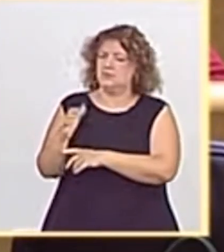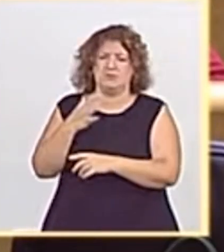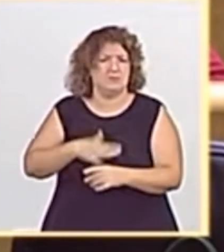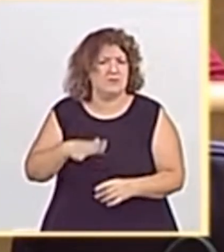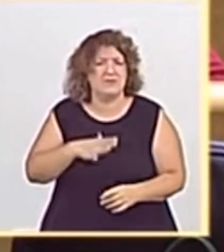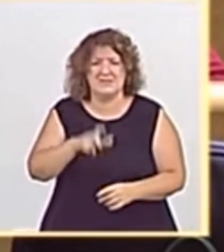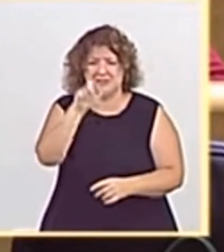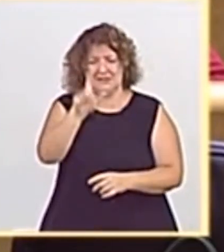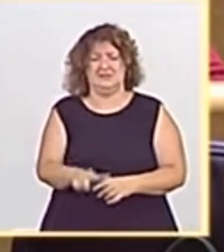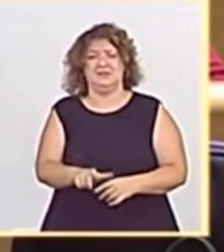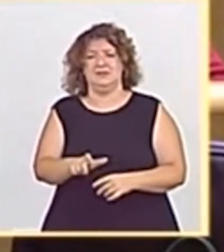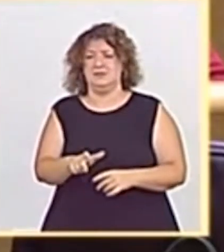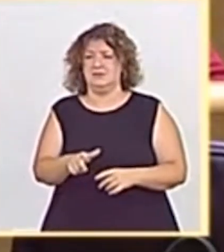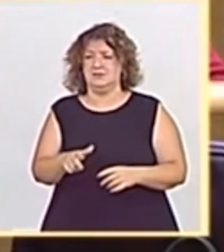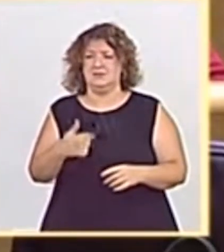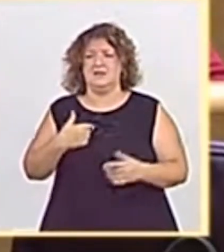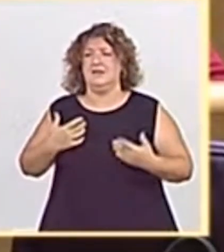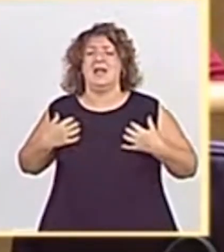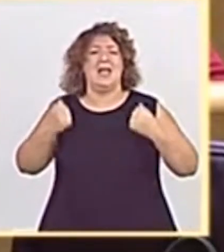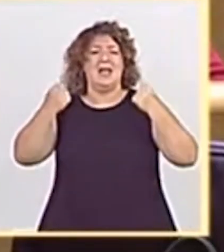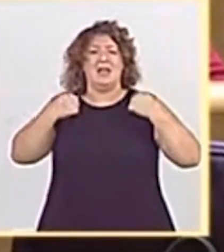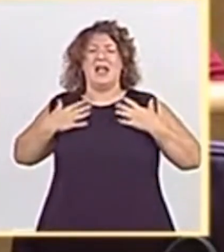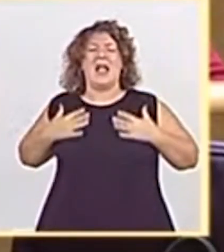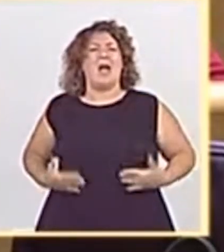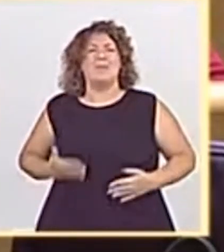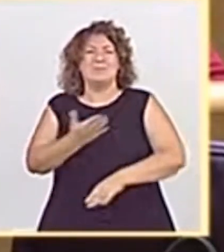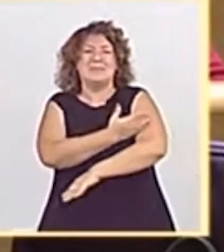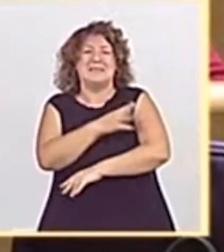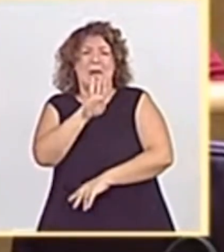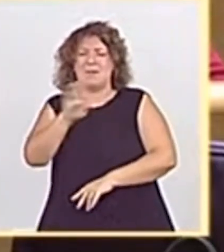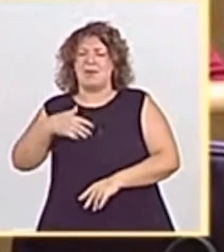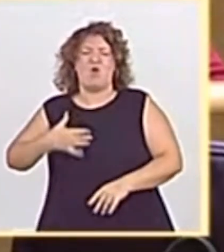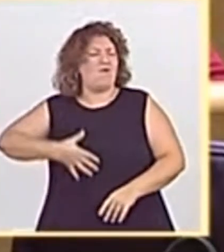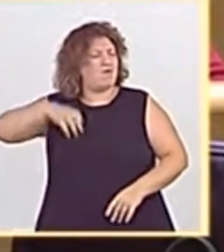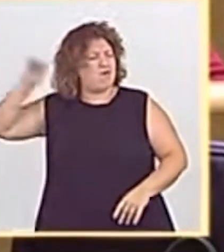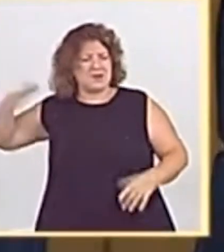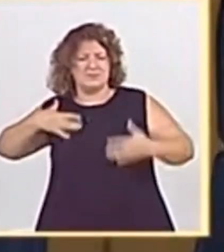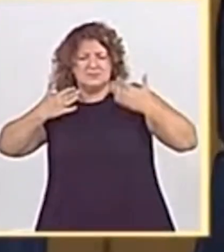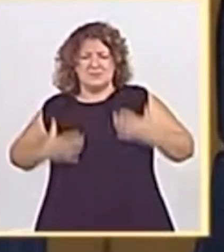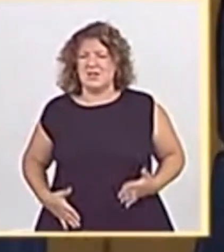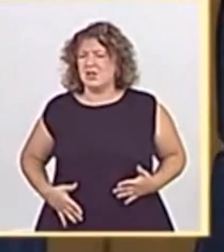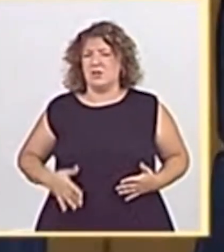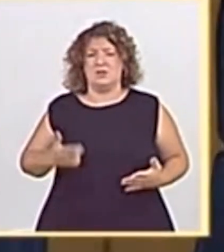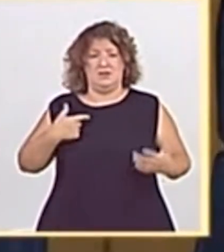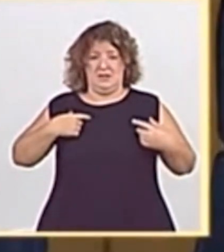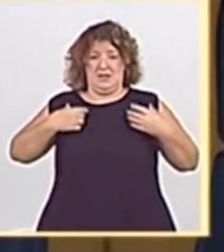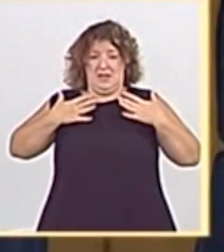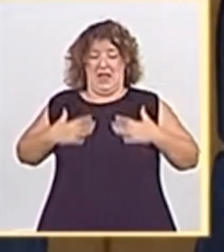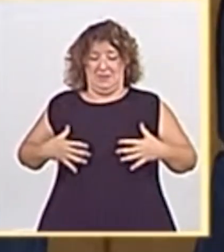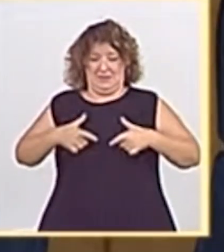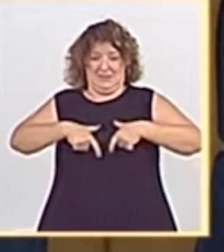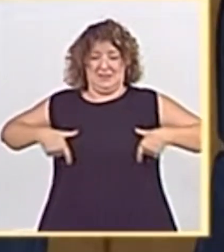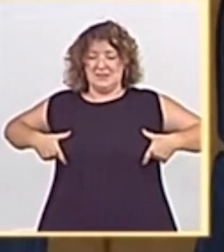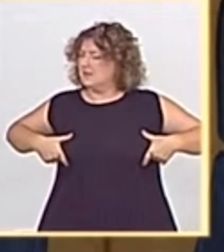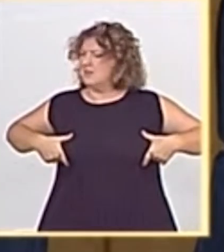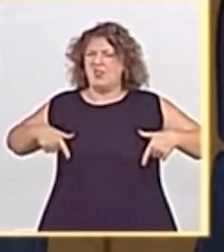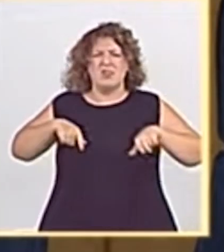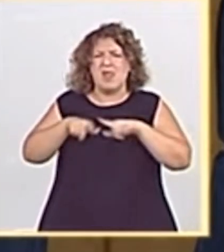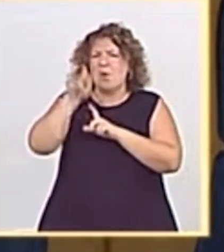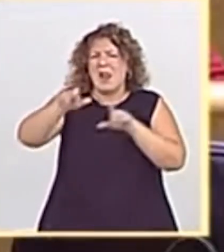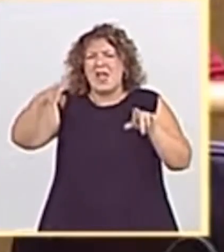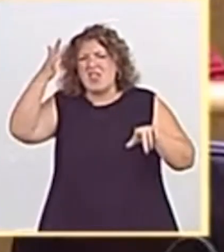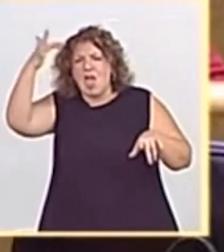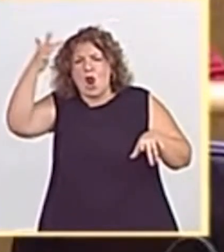desde este momento me quito la camiseta del PP y me pongo solo esta otra, la de los cientos de miles de personas sin distinción de